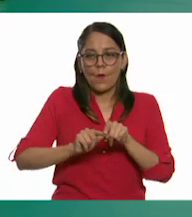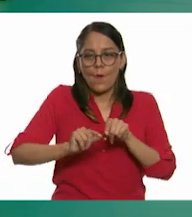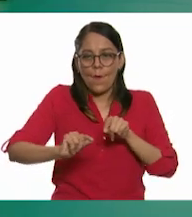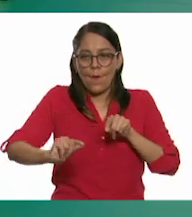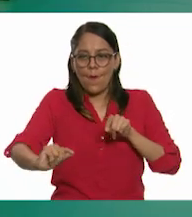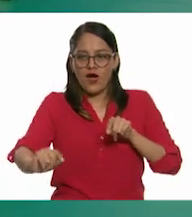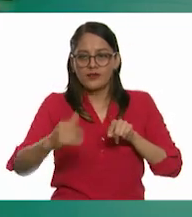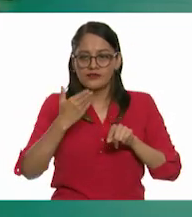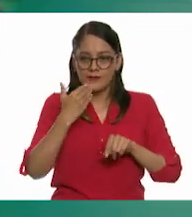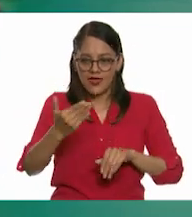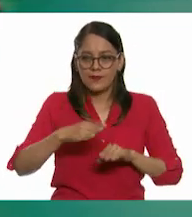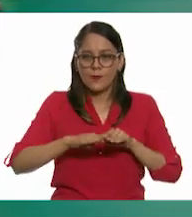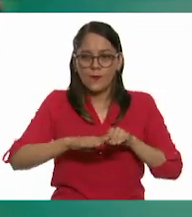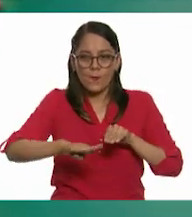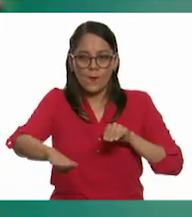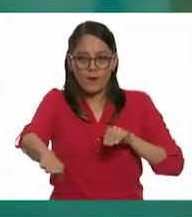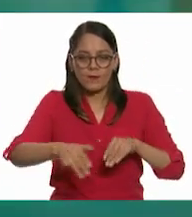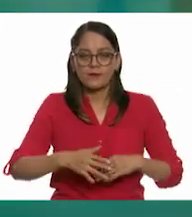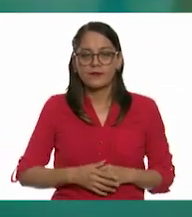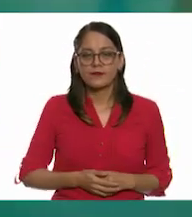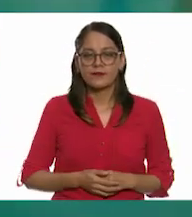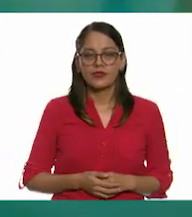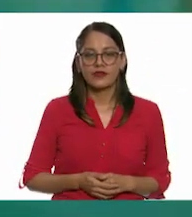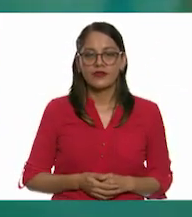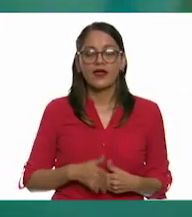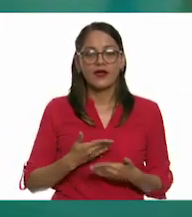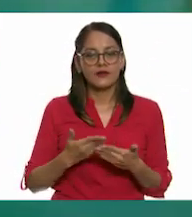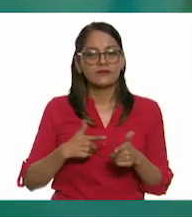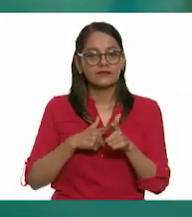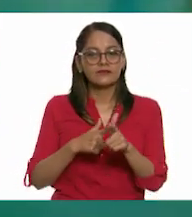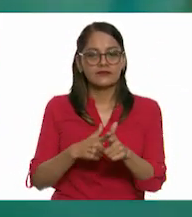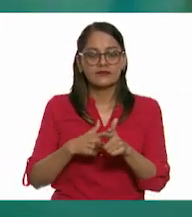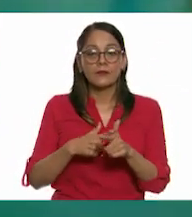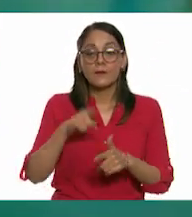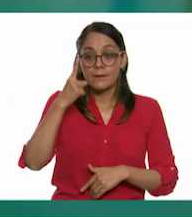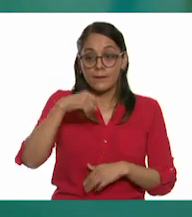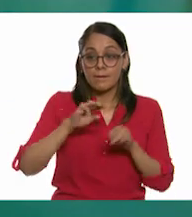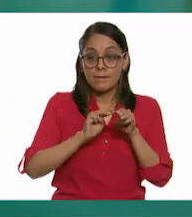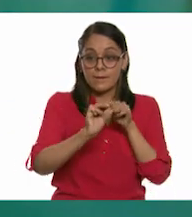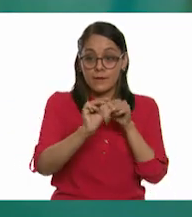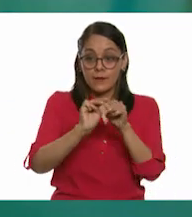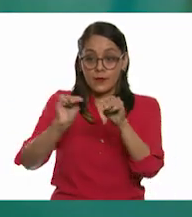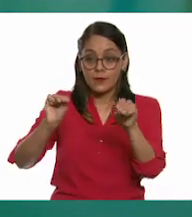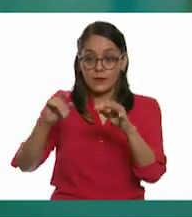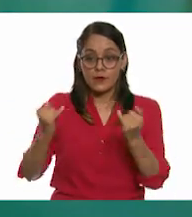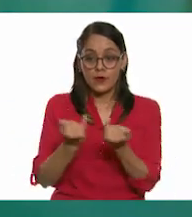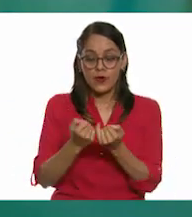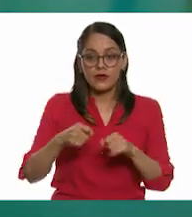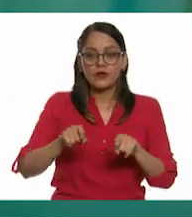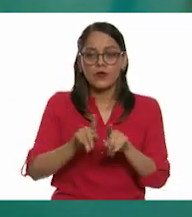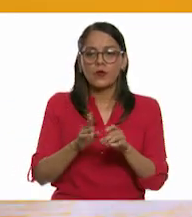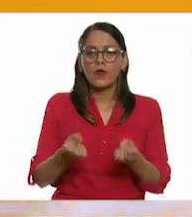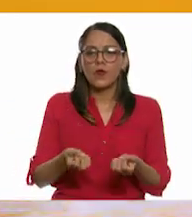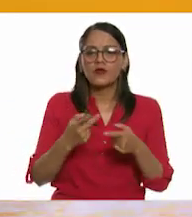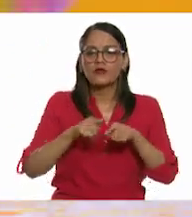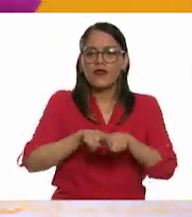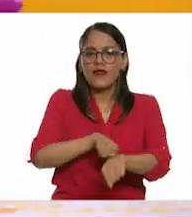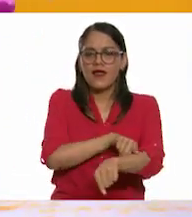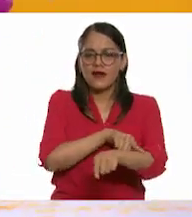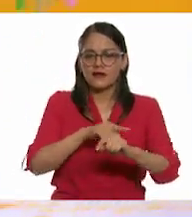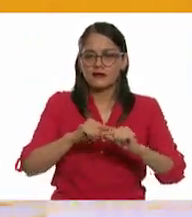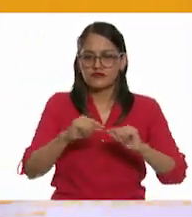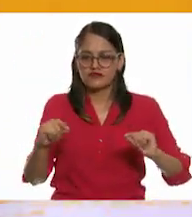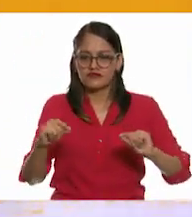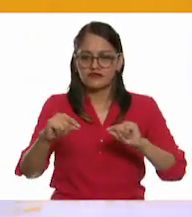extender muy bien mi cinta. Ajá. Y ahora sí, puedo continuar para medir exactamente cuánto tiene de longitud. Llegamos